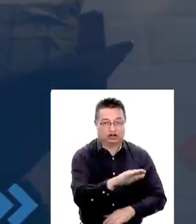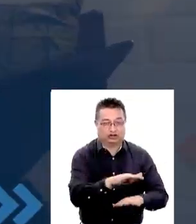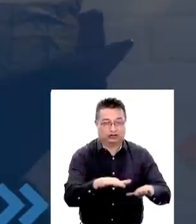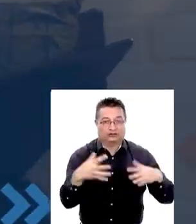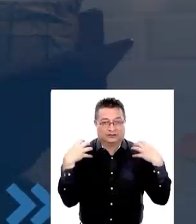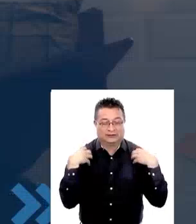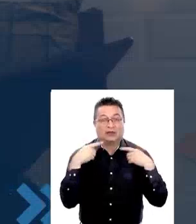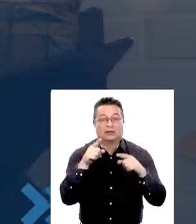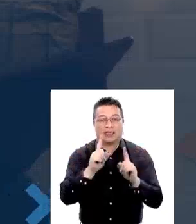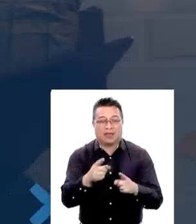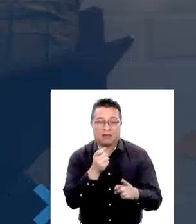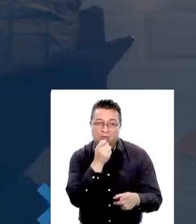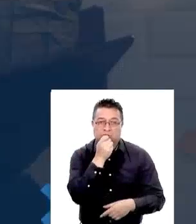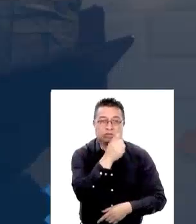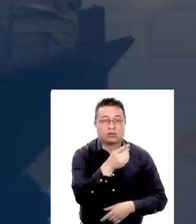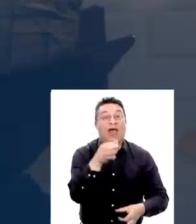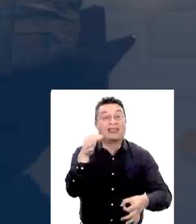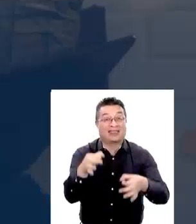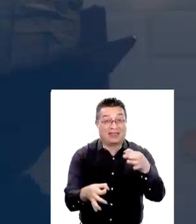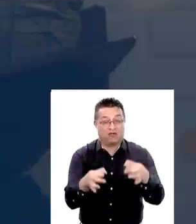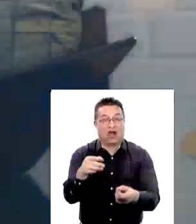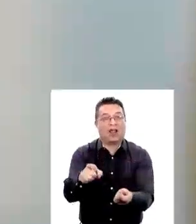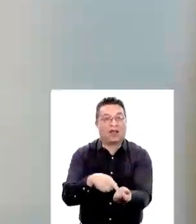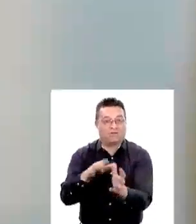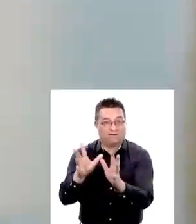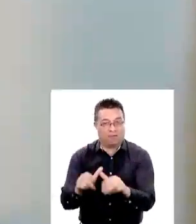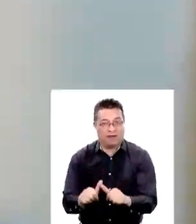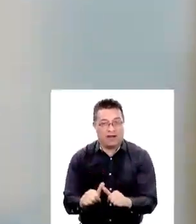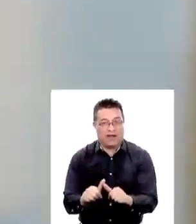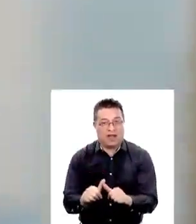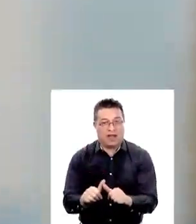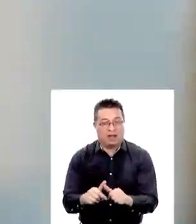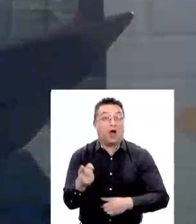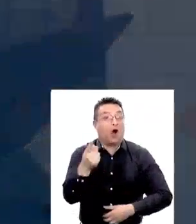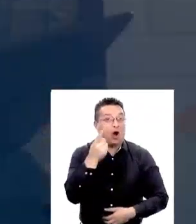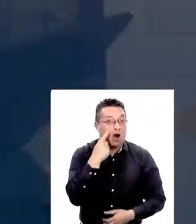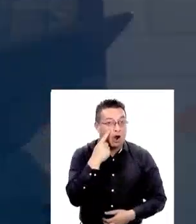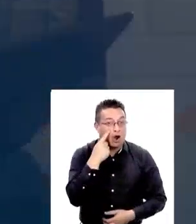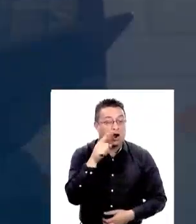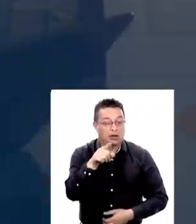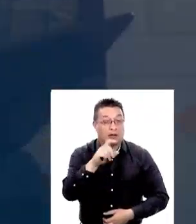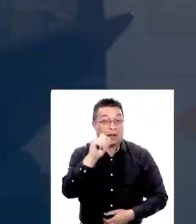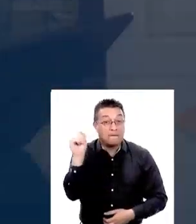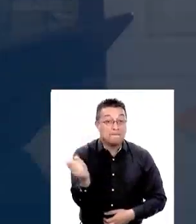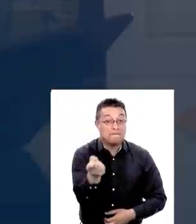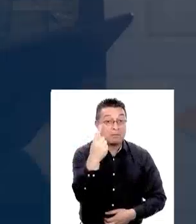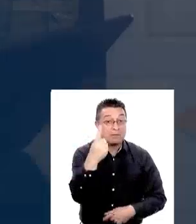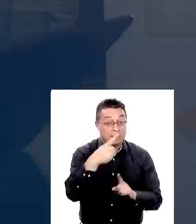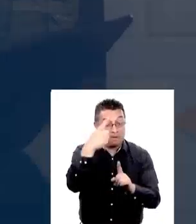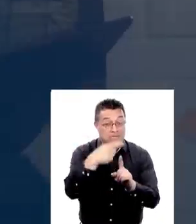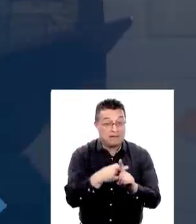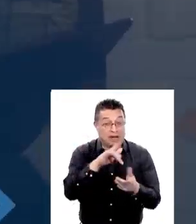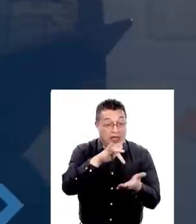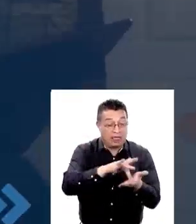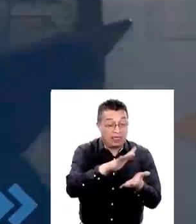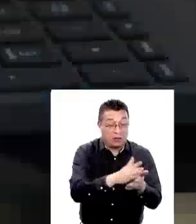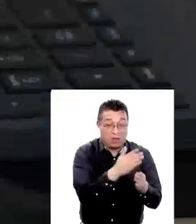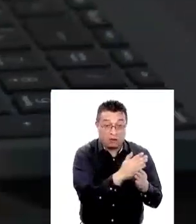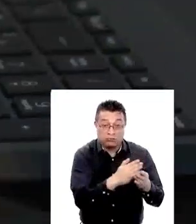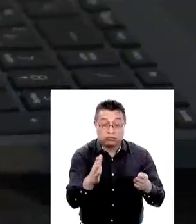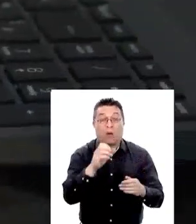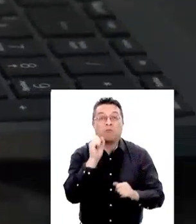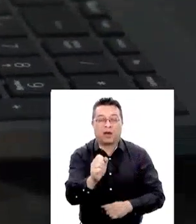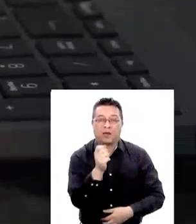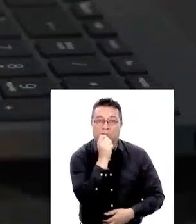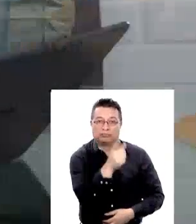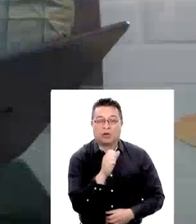una demanda en el tribunal de familia. Y ojo, desde el primer mes de deuda se puede hacer la demanda.